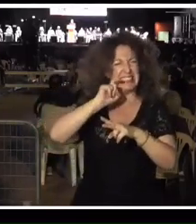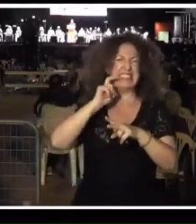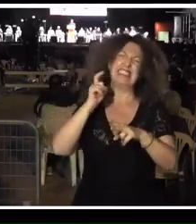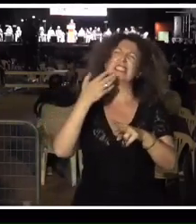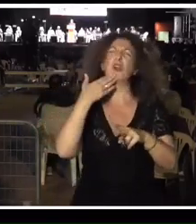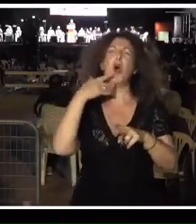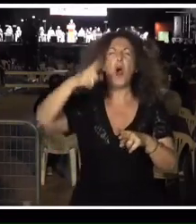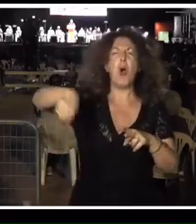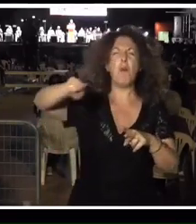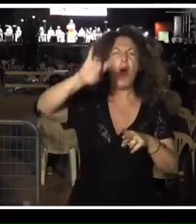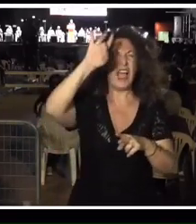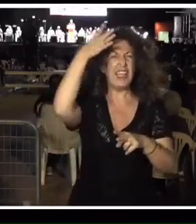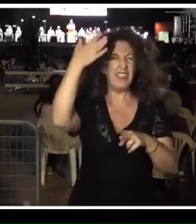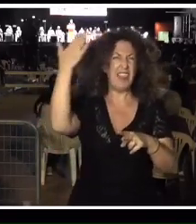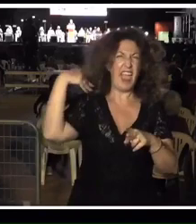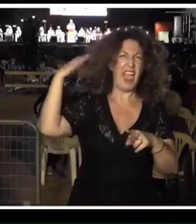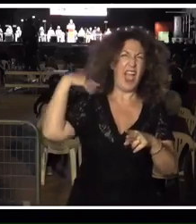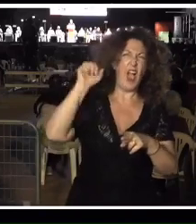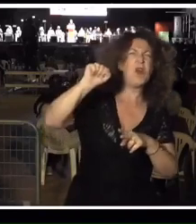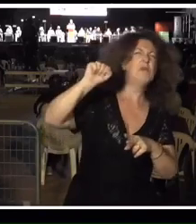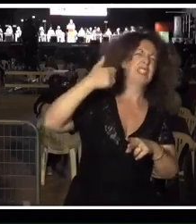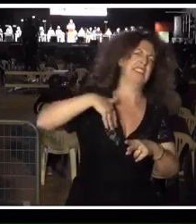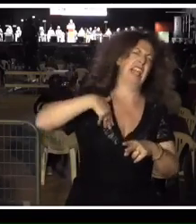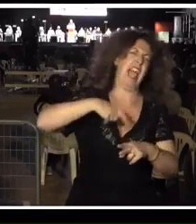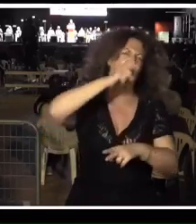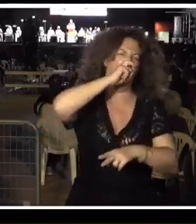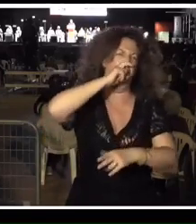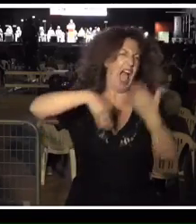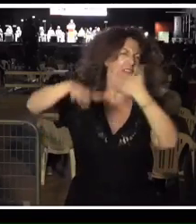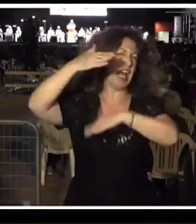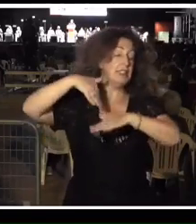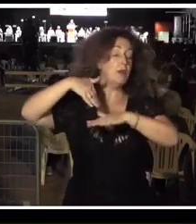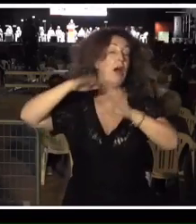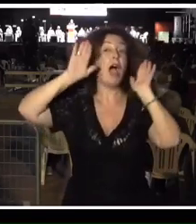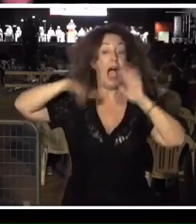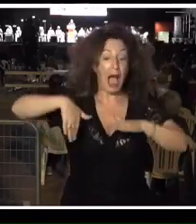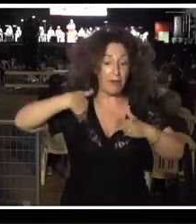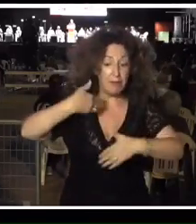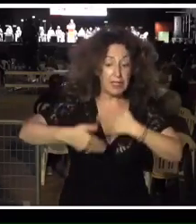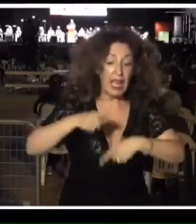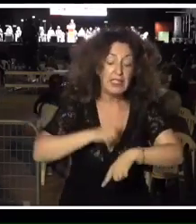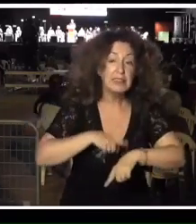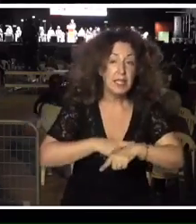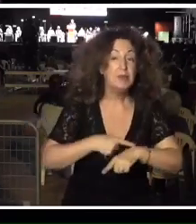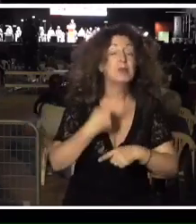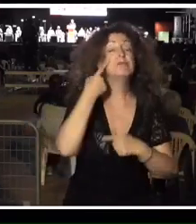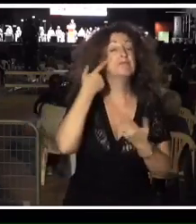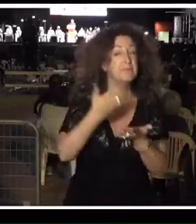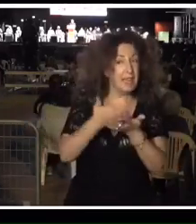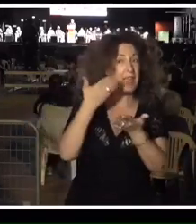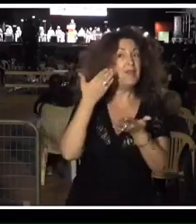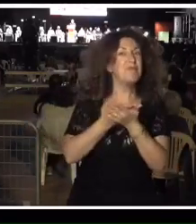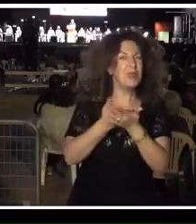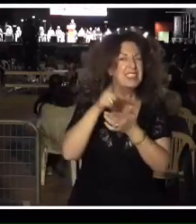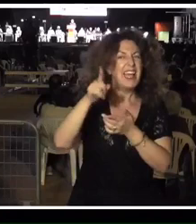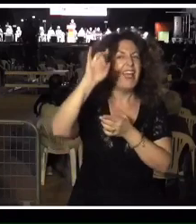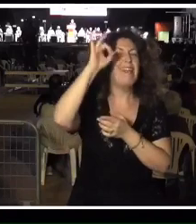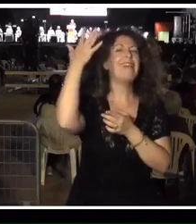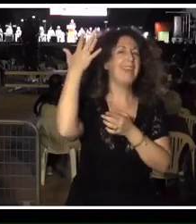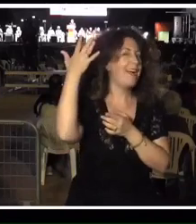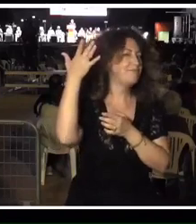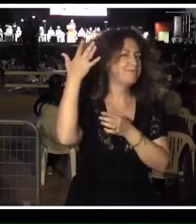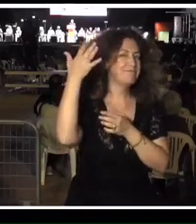unas ideas que, con el tiempo, hemos demostrado, desgraciadamente por el coste que implicaba, que eran correctas.